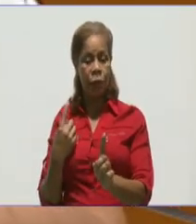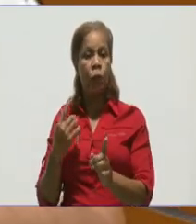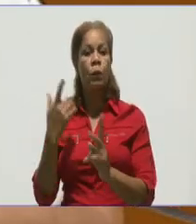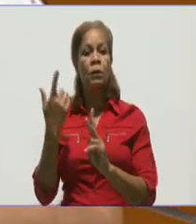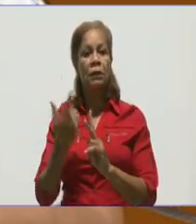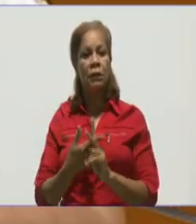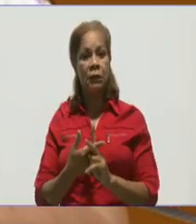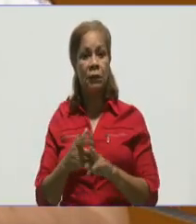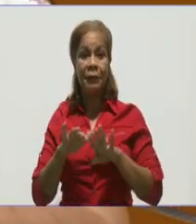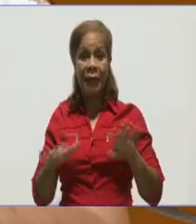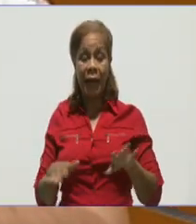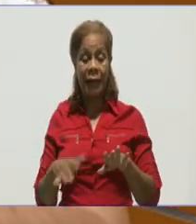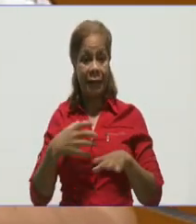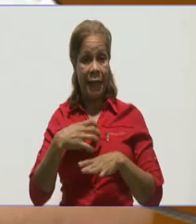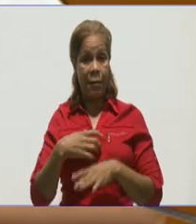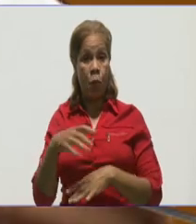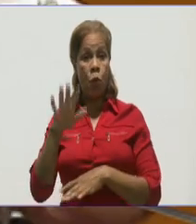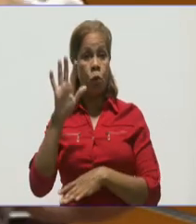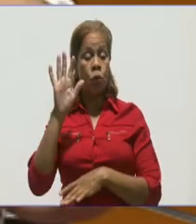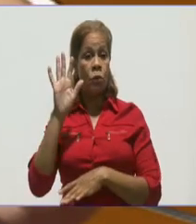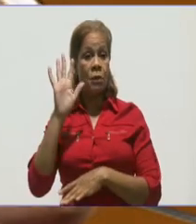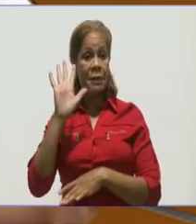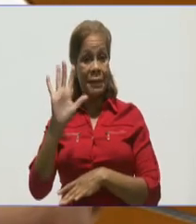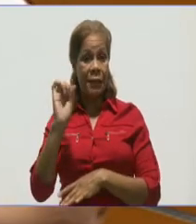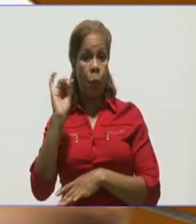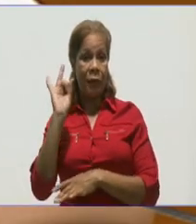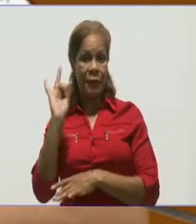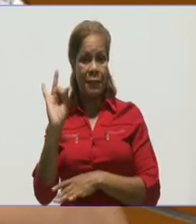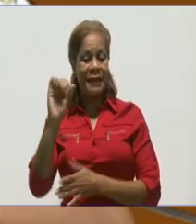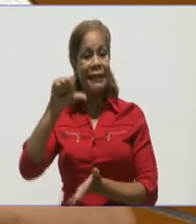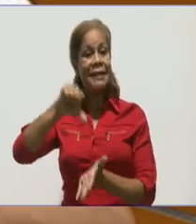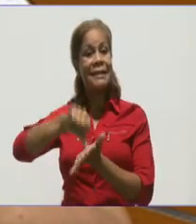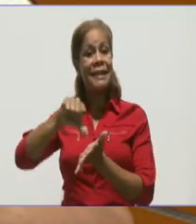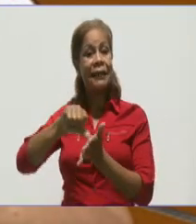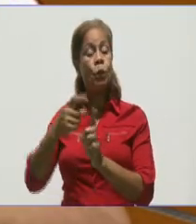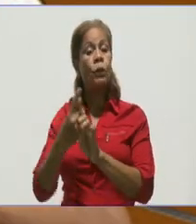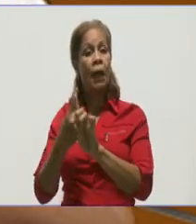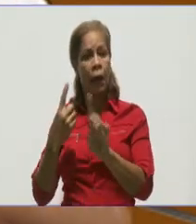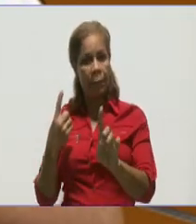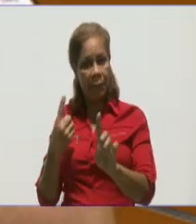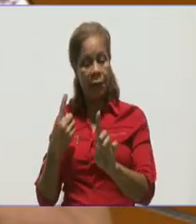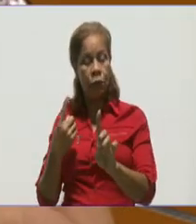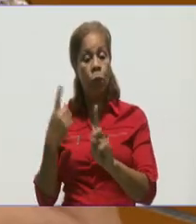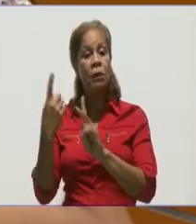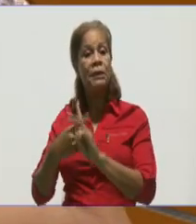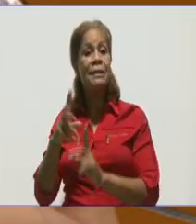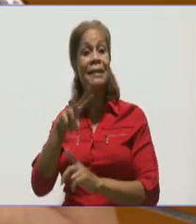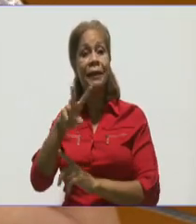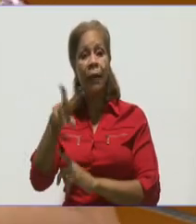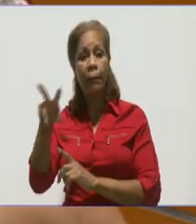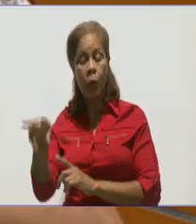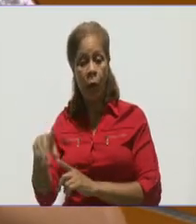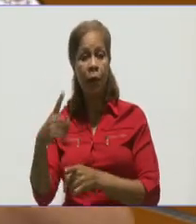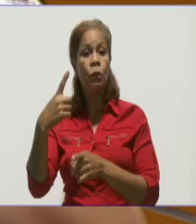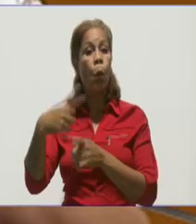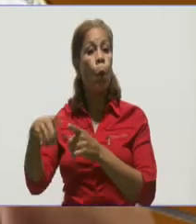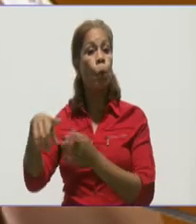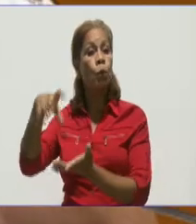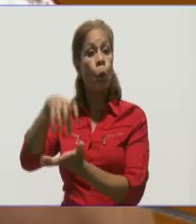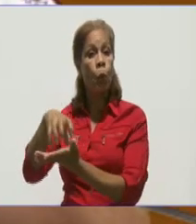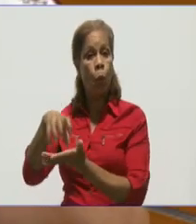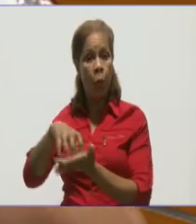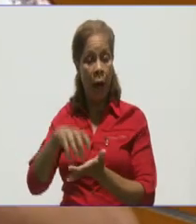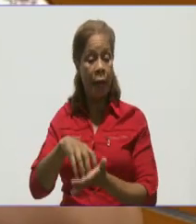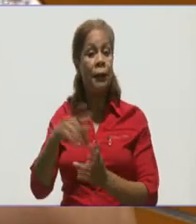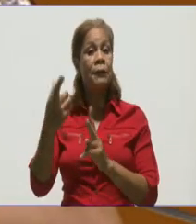ya 57 centros de aislamiento y vamos a continuar, se están buscando todas, todas, todas las posibilidades